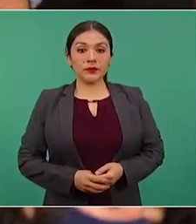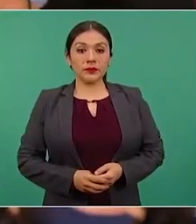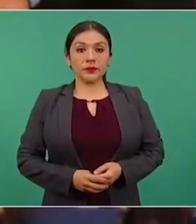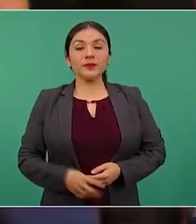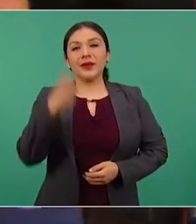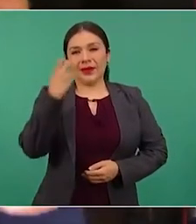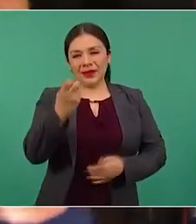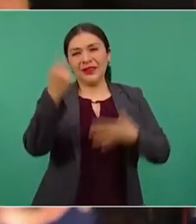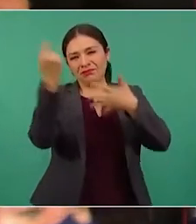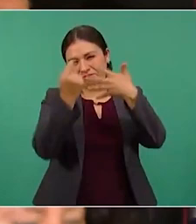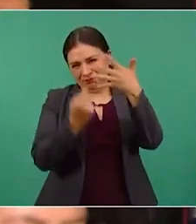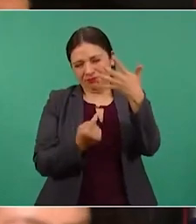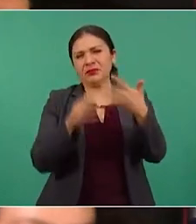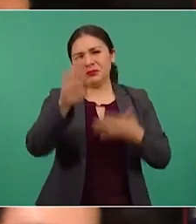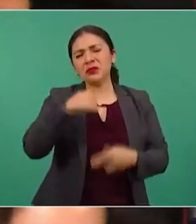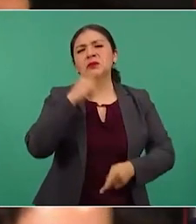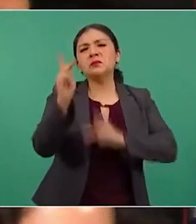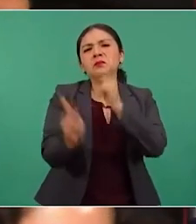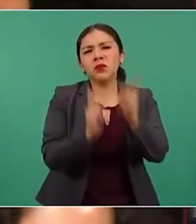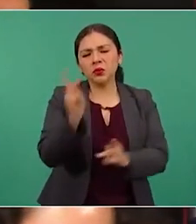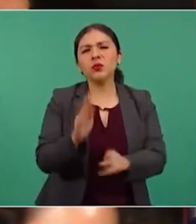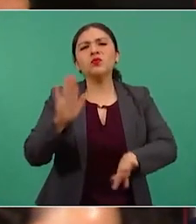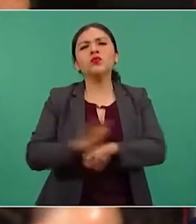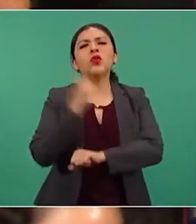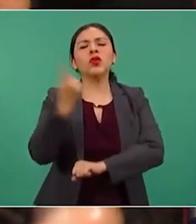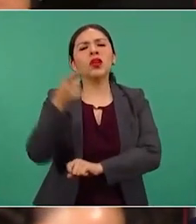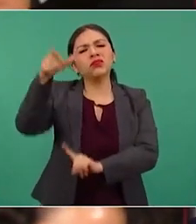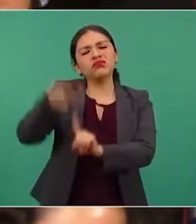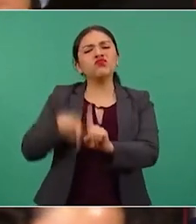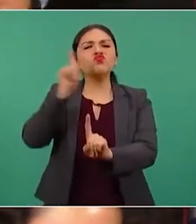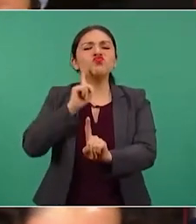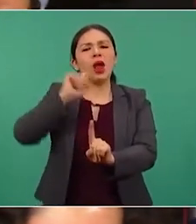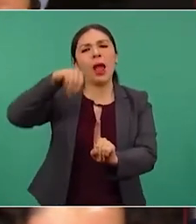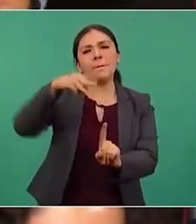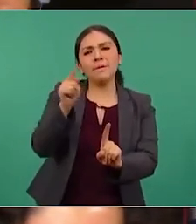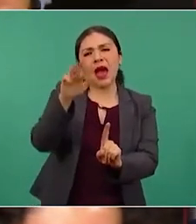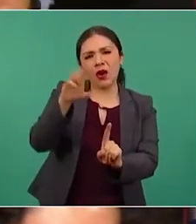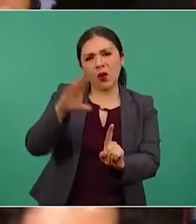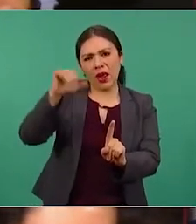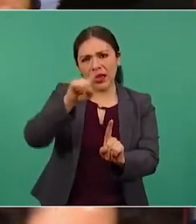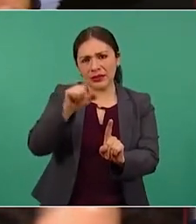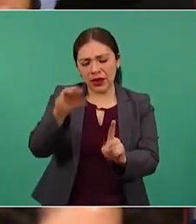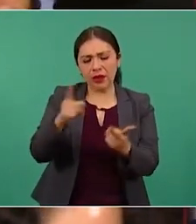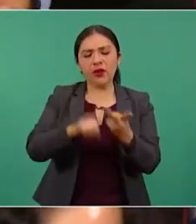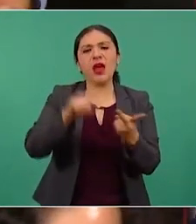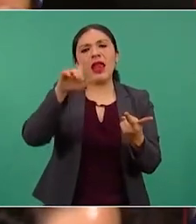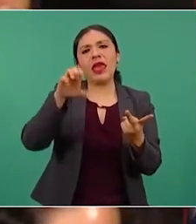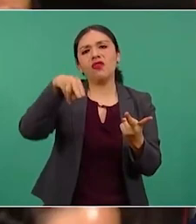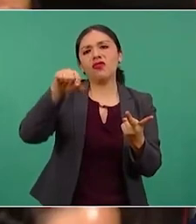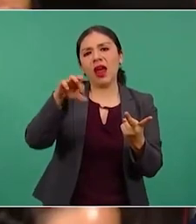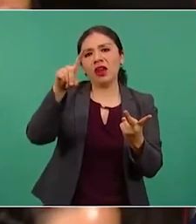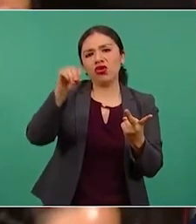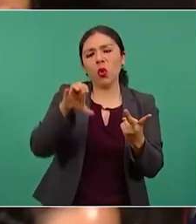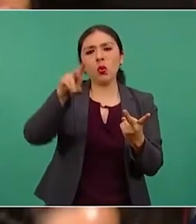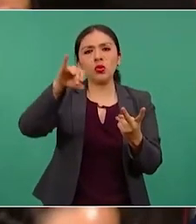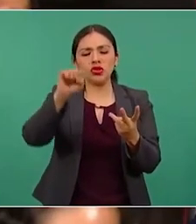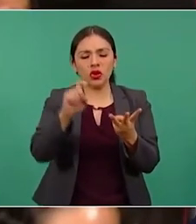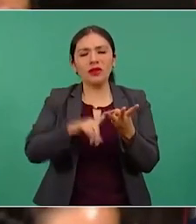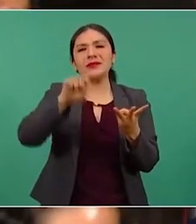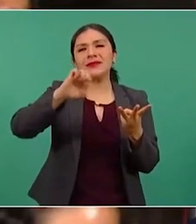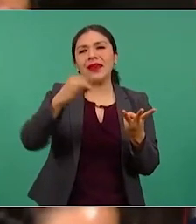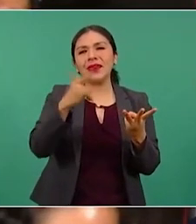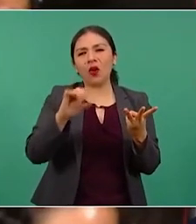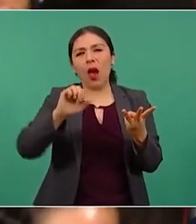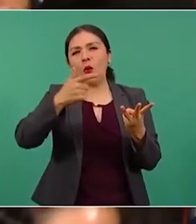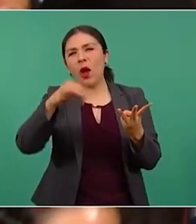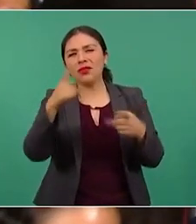lejos, ¿por qué personajes como Amparo Cazar, Ricardo Rafael, Leonardo Curcio, Sergio Aguayo, así como